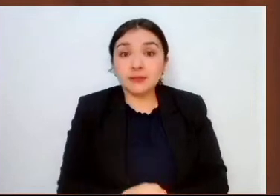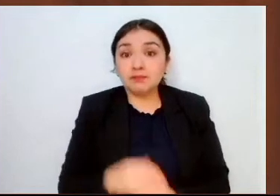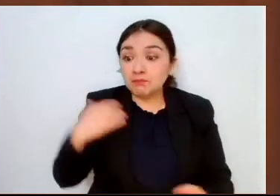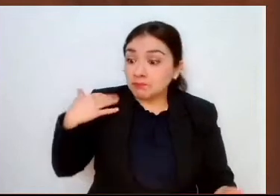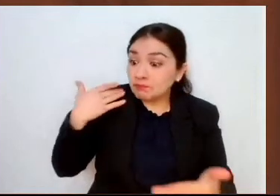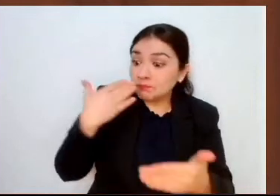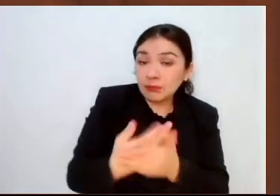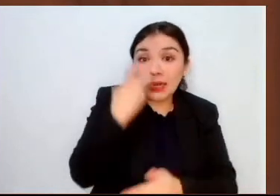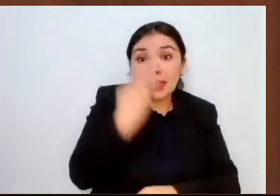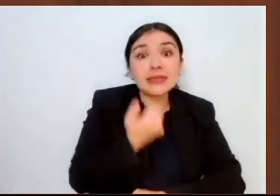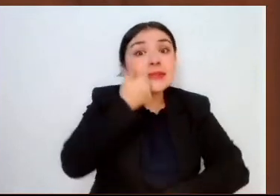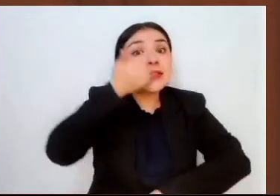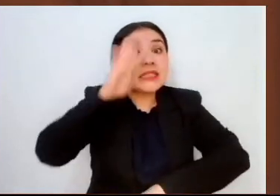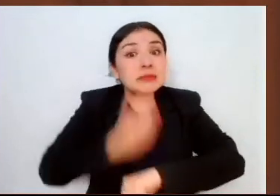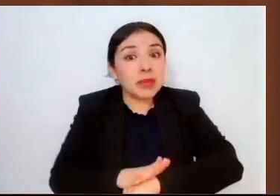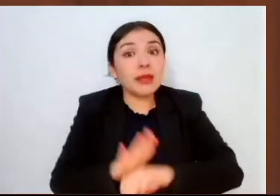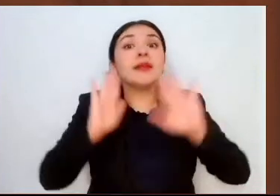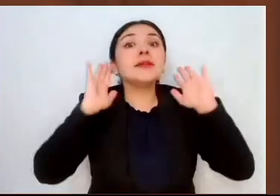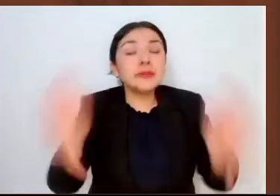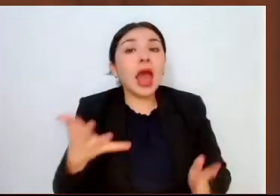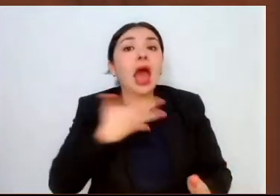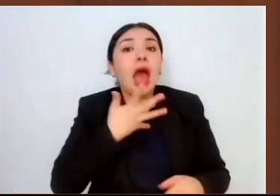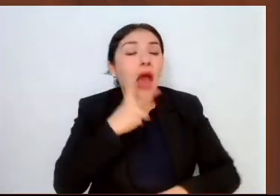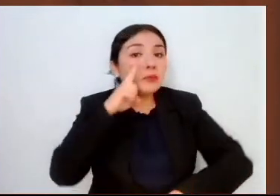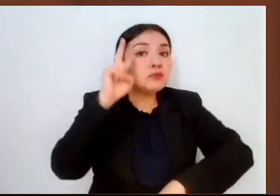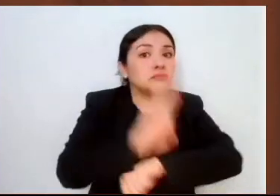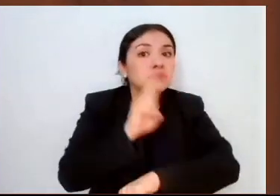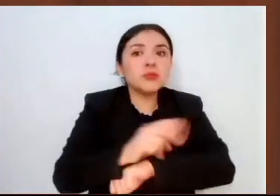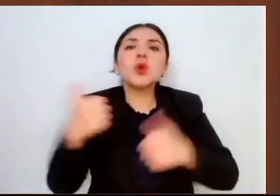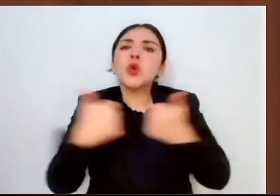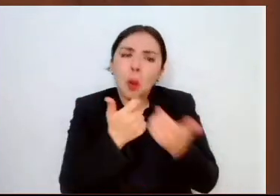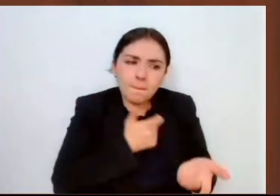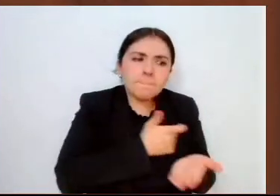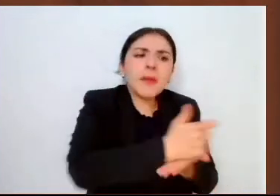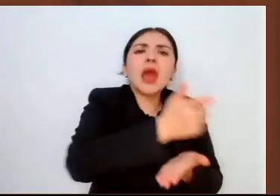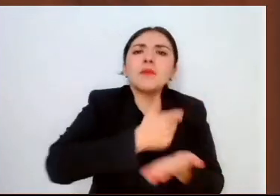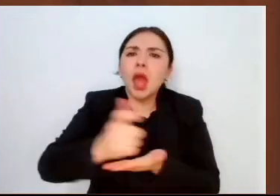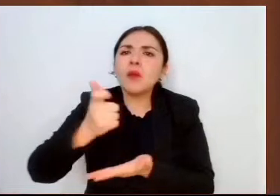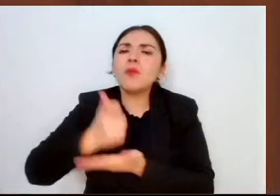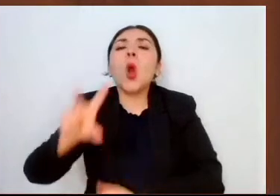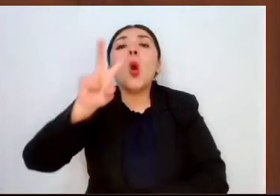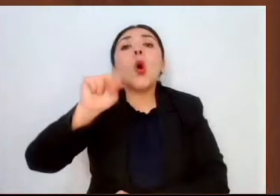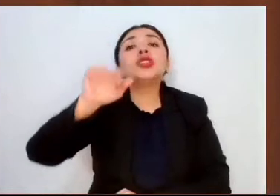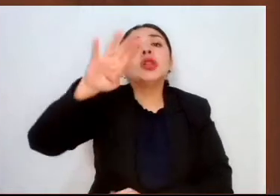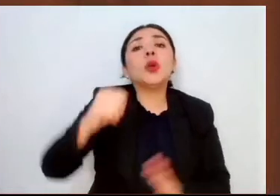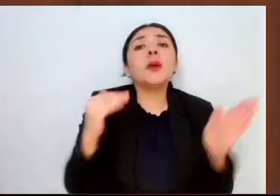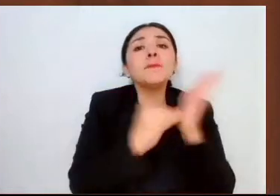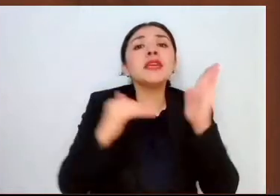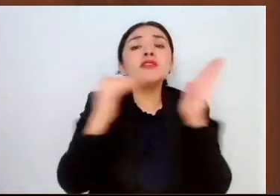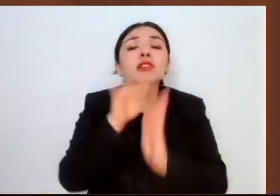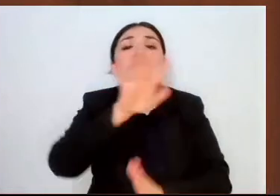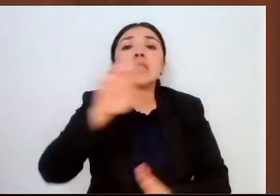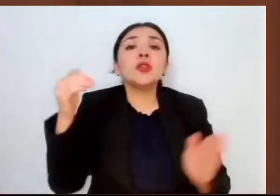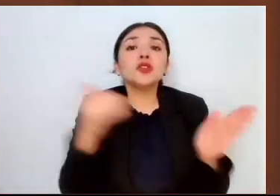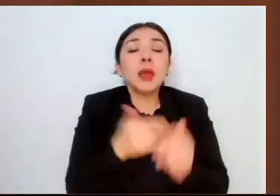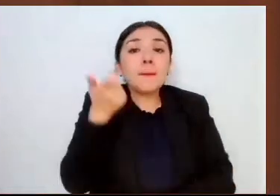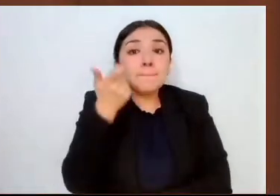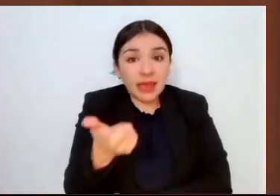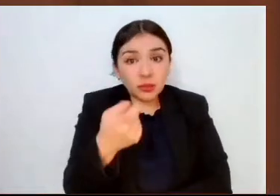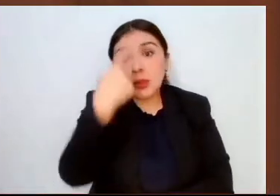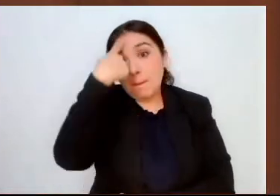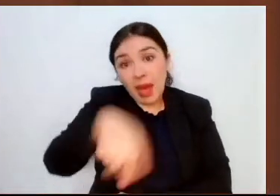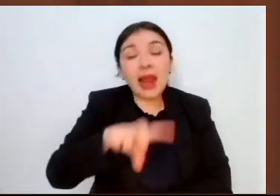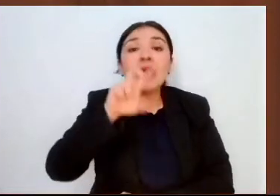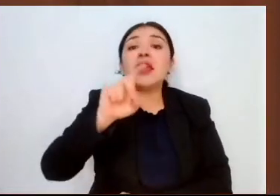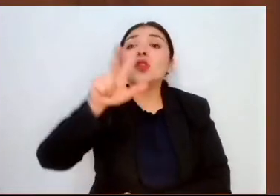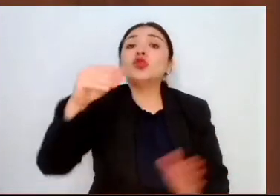administración, se han cubierto indemnizaciones por 89 millones 500 mil pesos a más de 38 mil